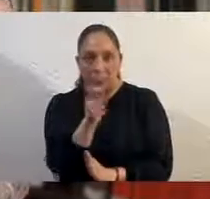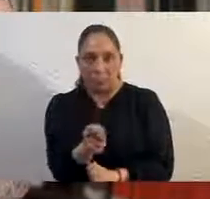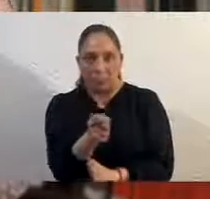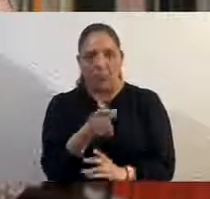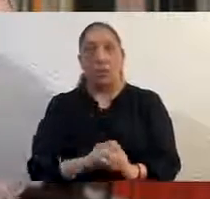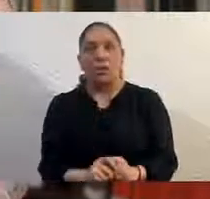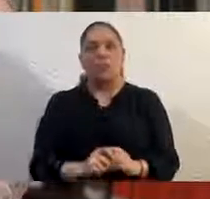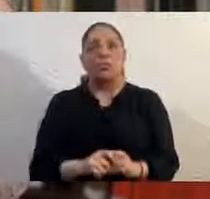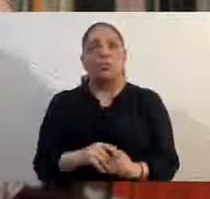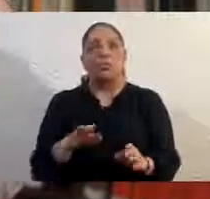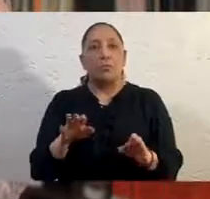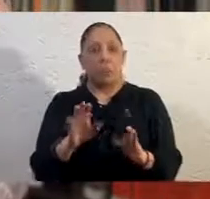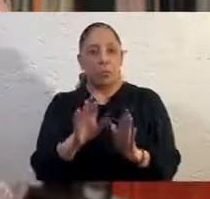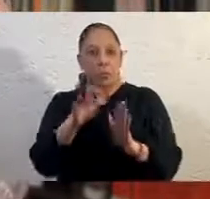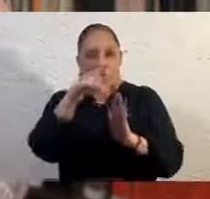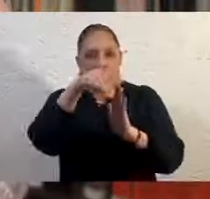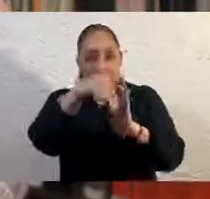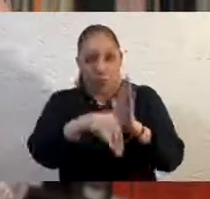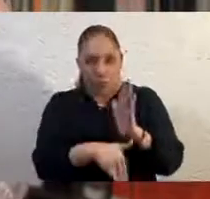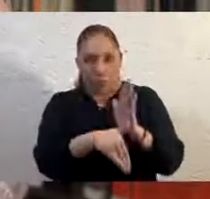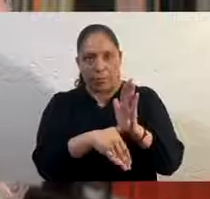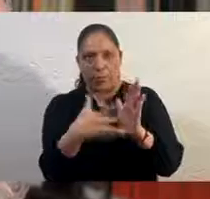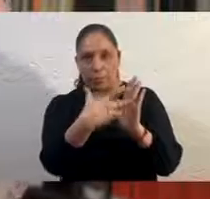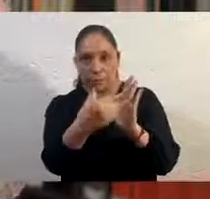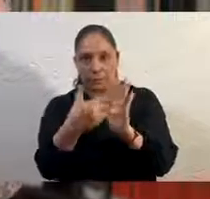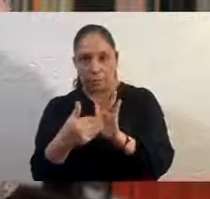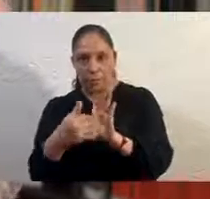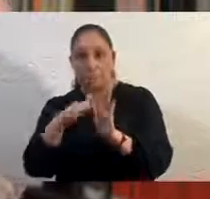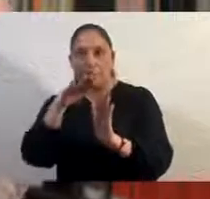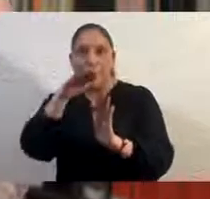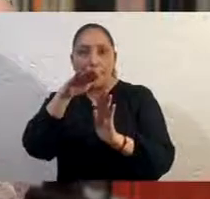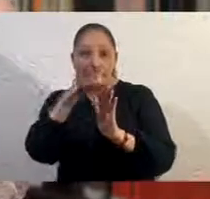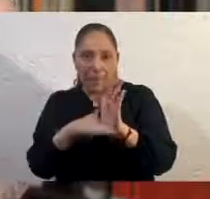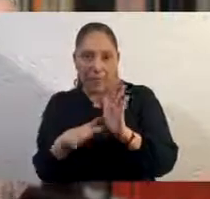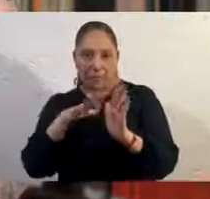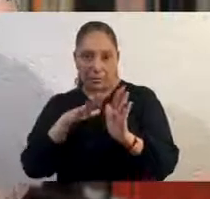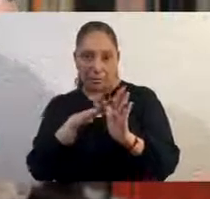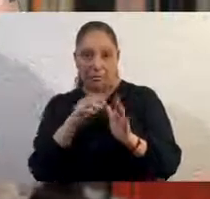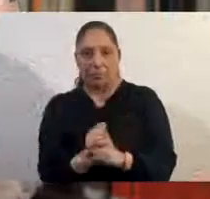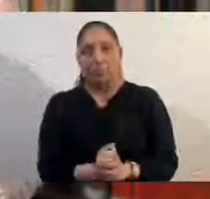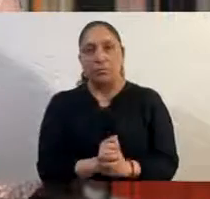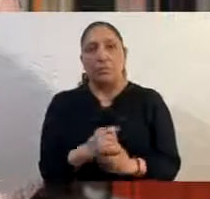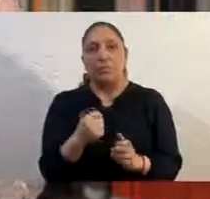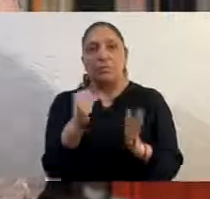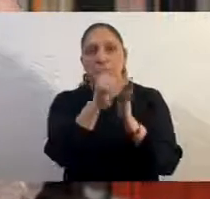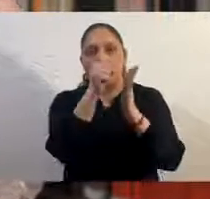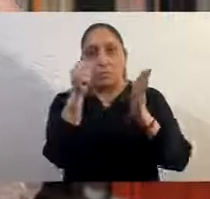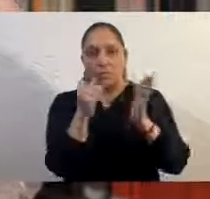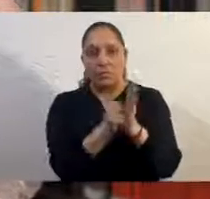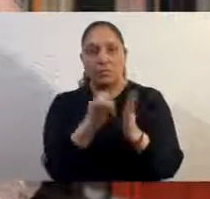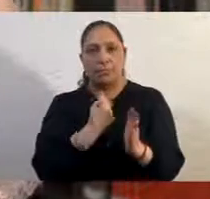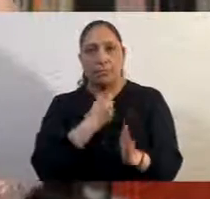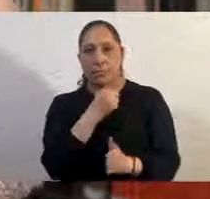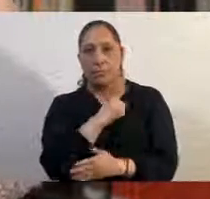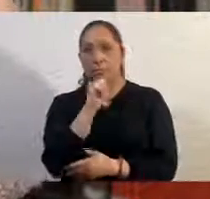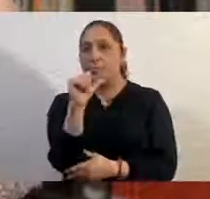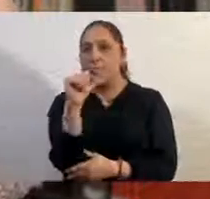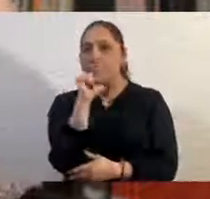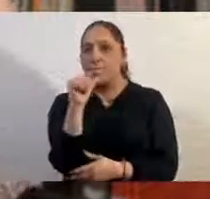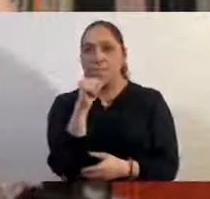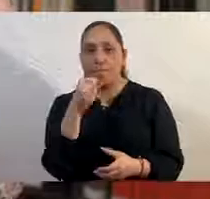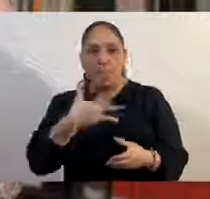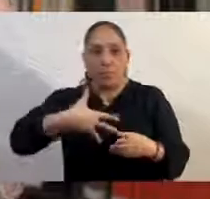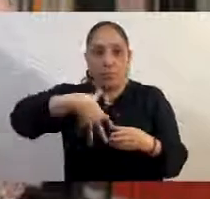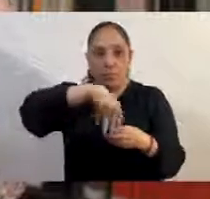disminuir la curva de contagios. Que nuestro sistema de salud no se sature y se pueda